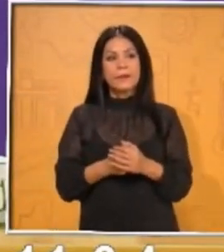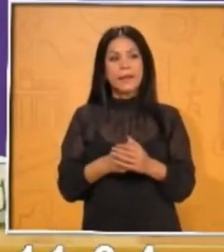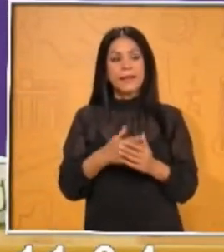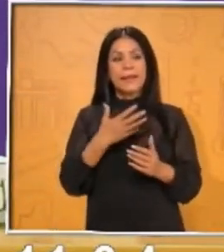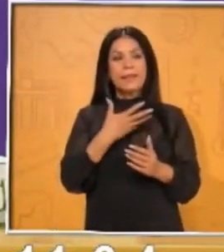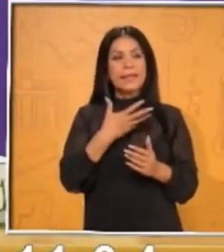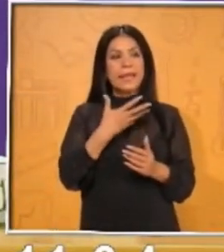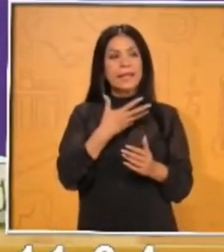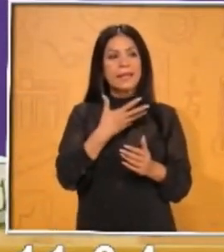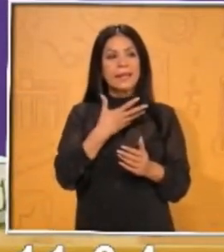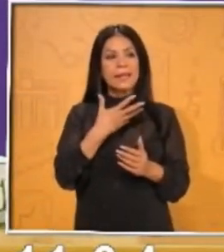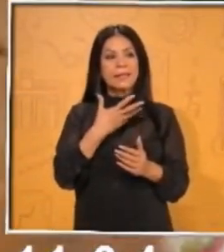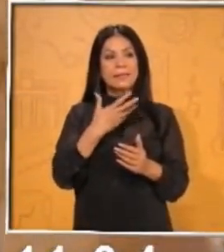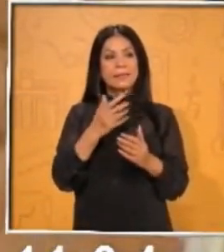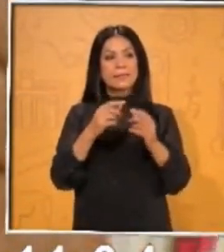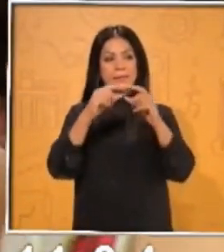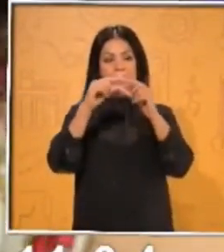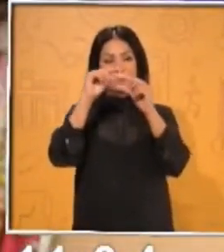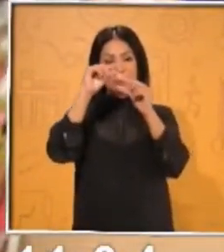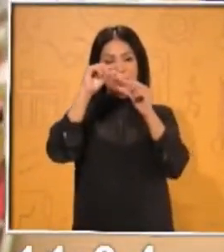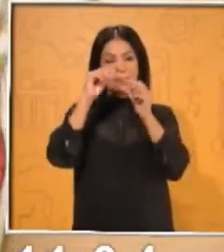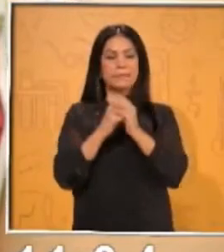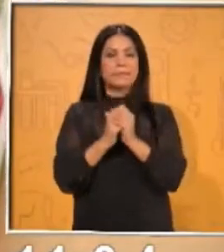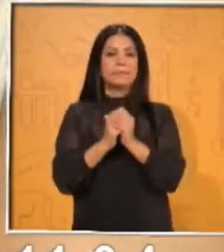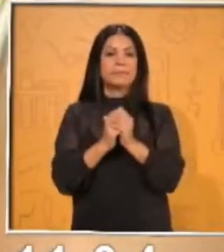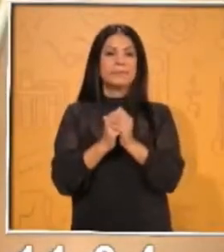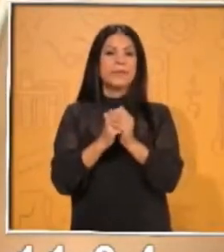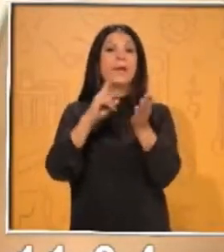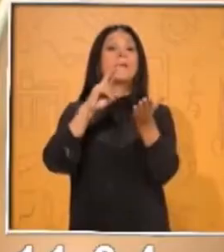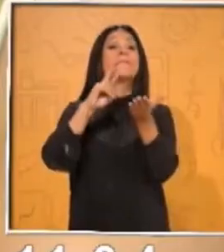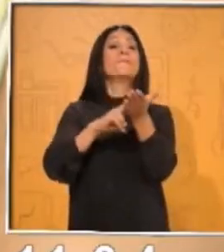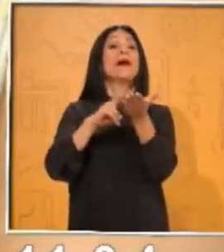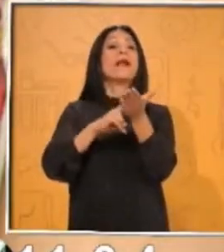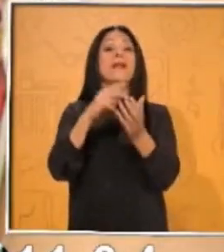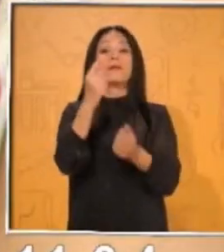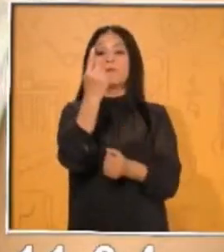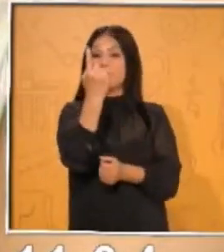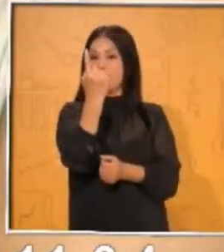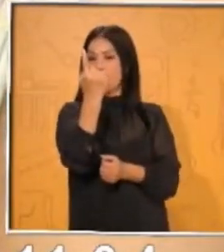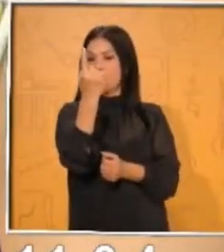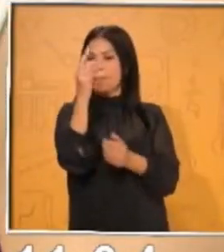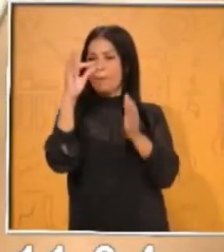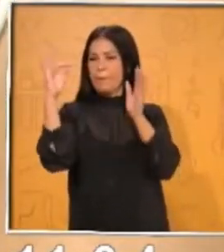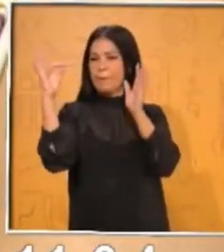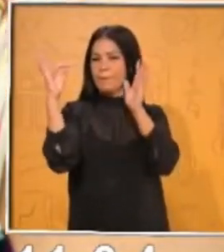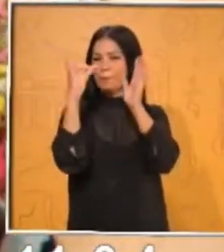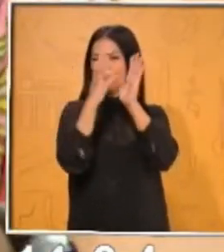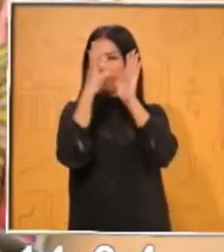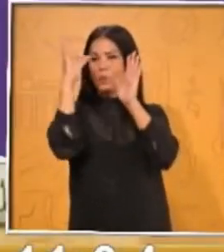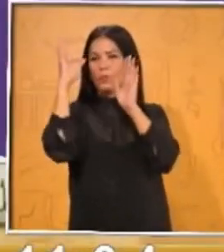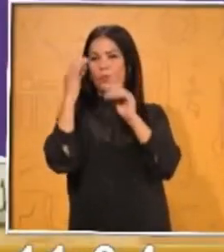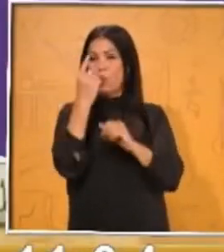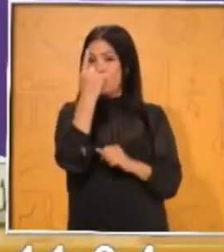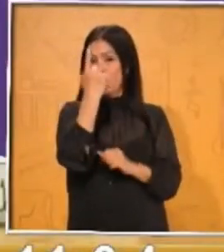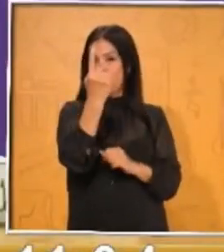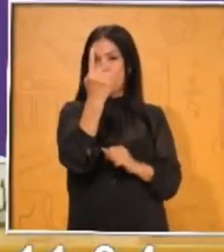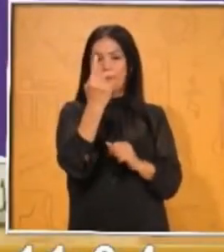van a valer un punto. ¿Sí? Estas van a valer un punto.